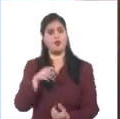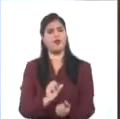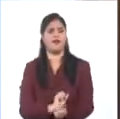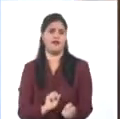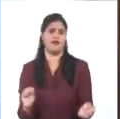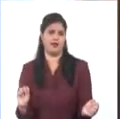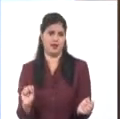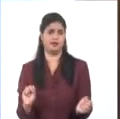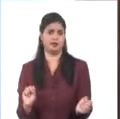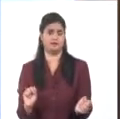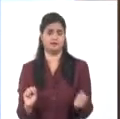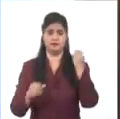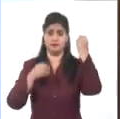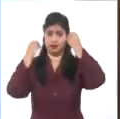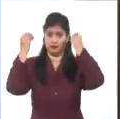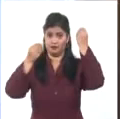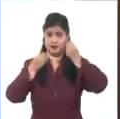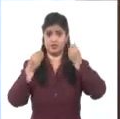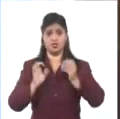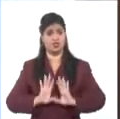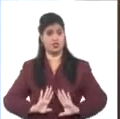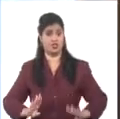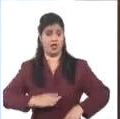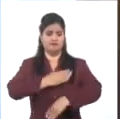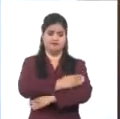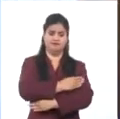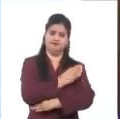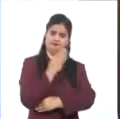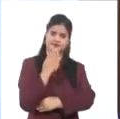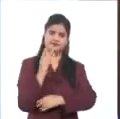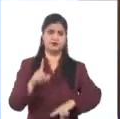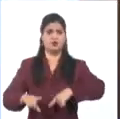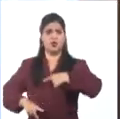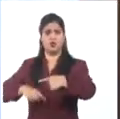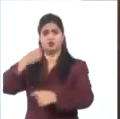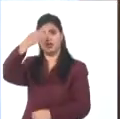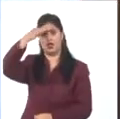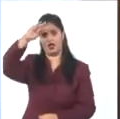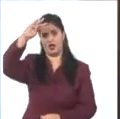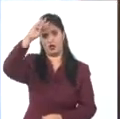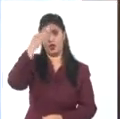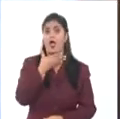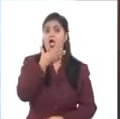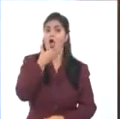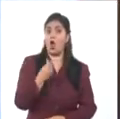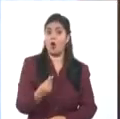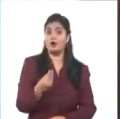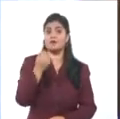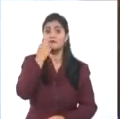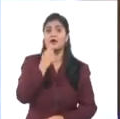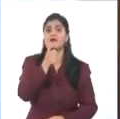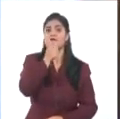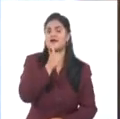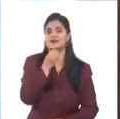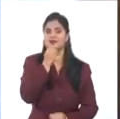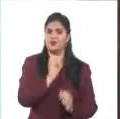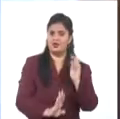Y creo que una vez que se haya eliminado este bloqueo contra Cuba, las jóvenes generaciones podrán tener